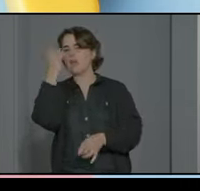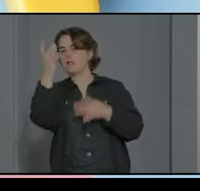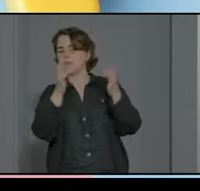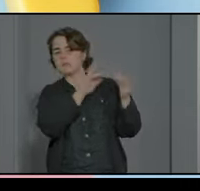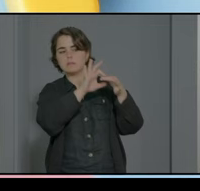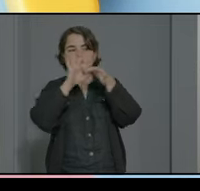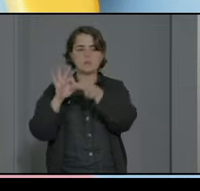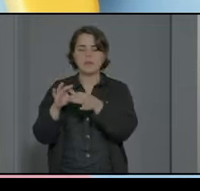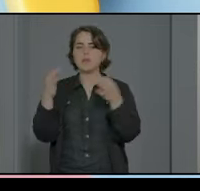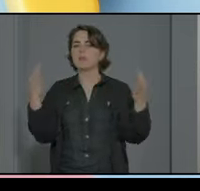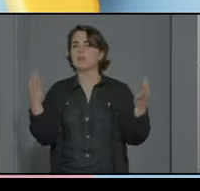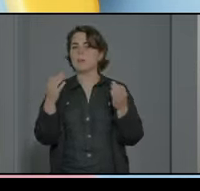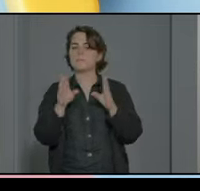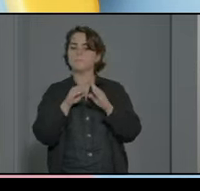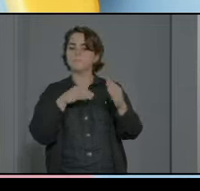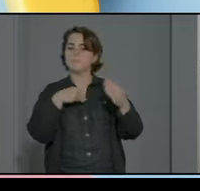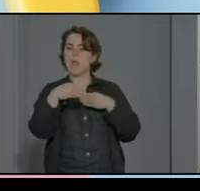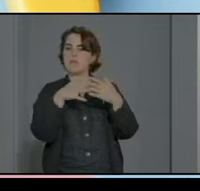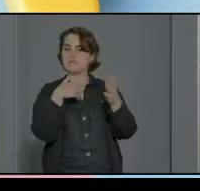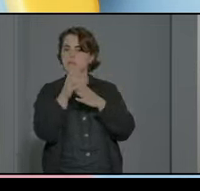relacionadas con la plástica